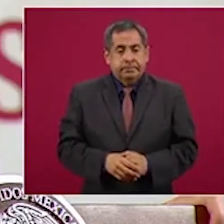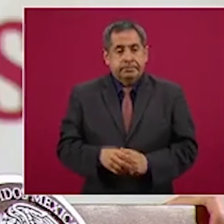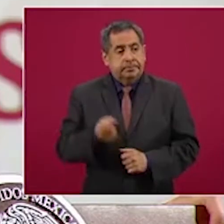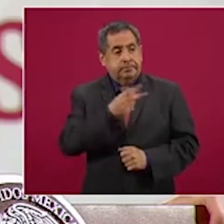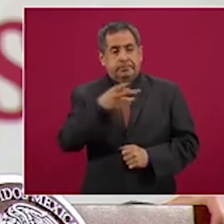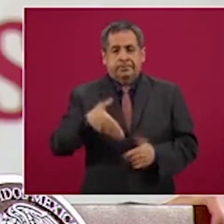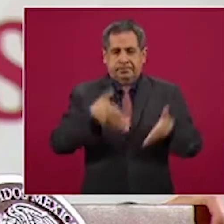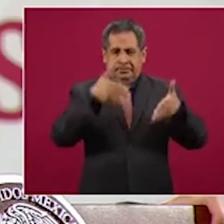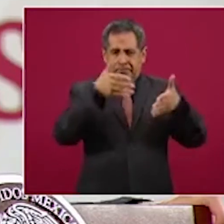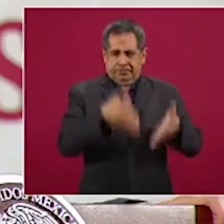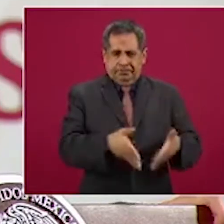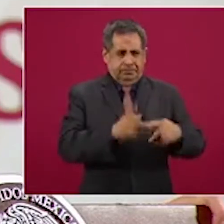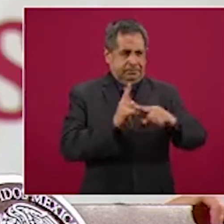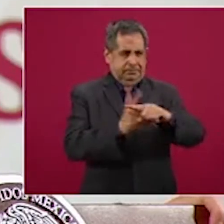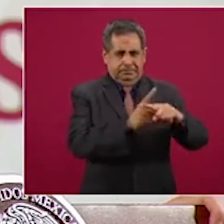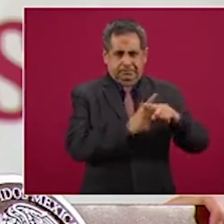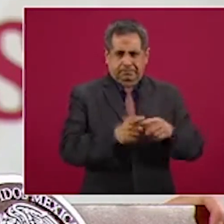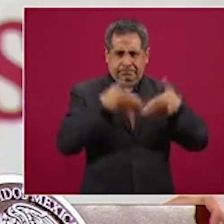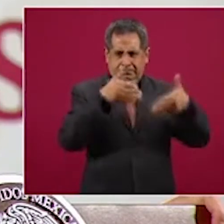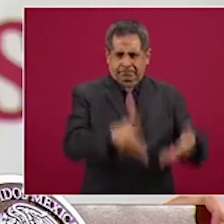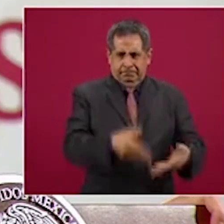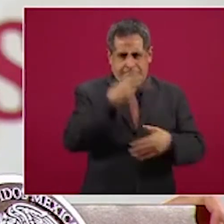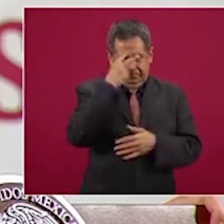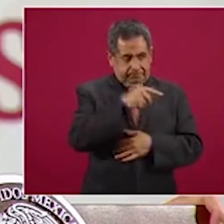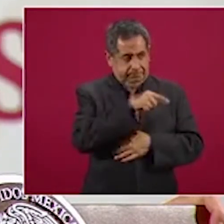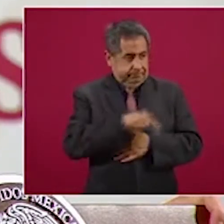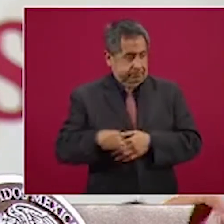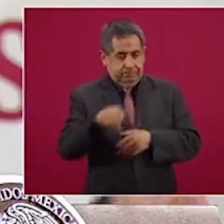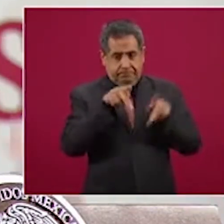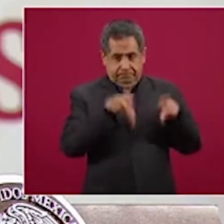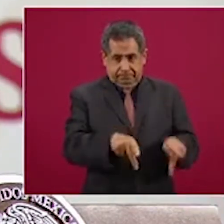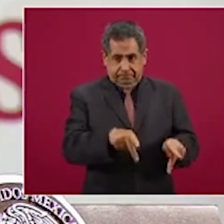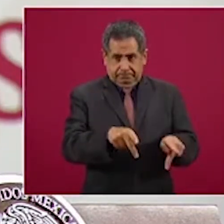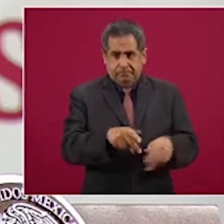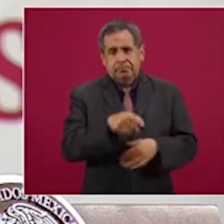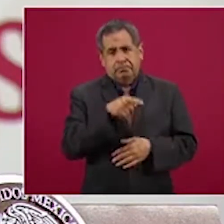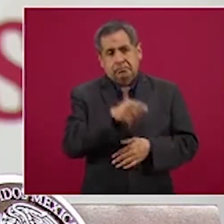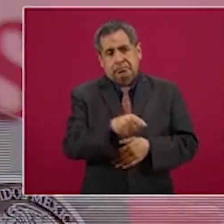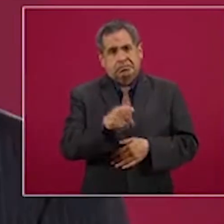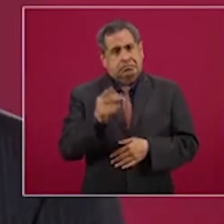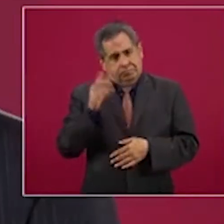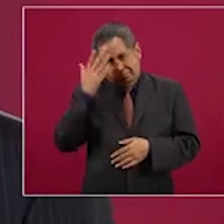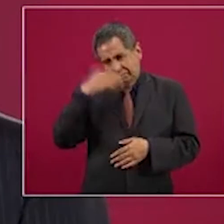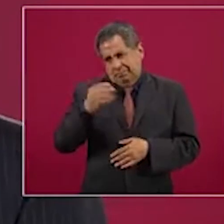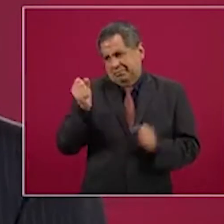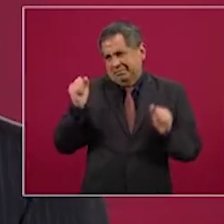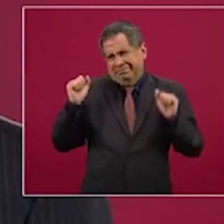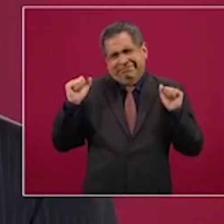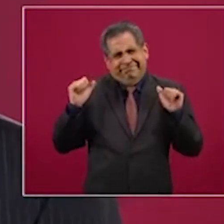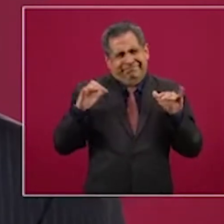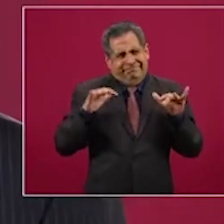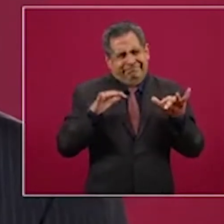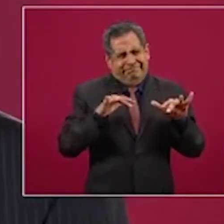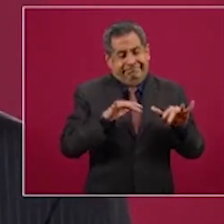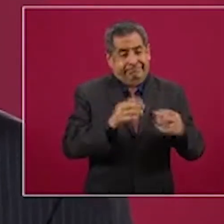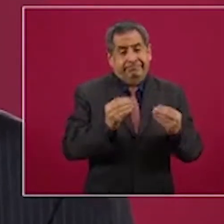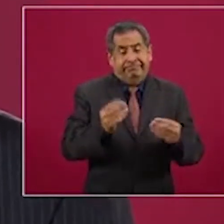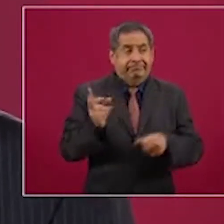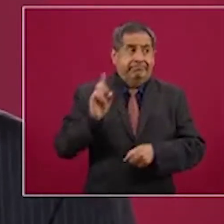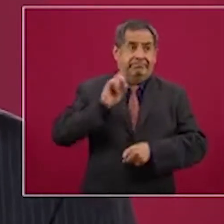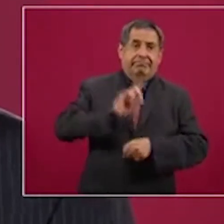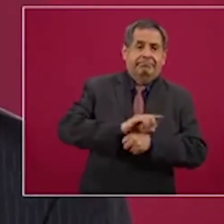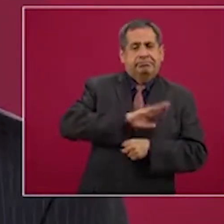sudamericano es para analizar los protocolos de la dosis que se aplican a la población en general a los argentinos, así como en el Reino Unido.